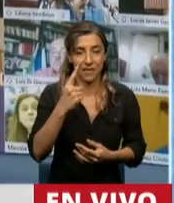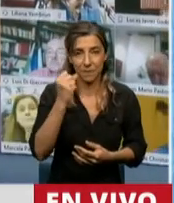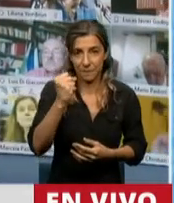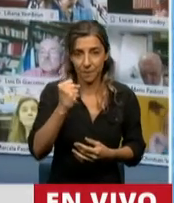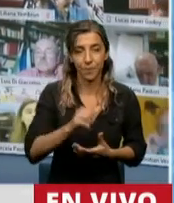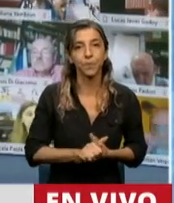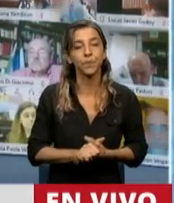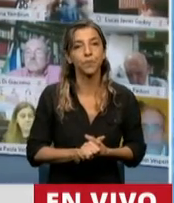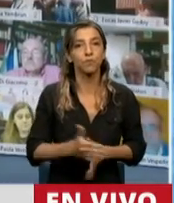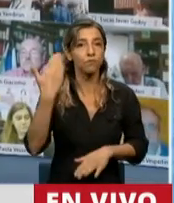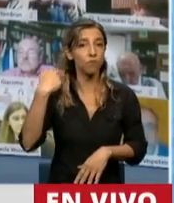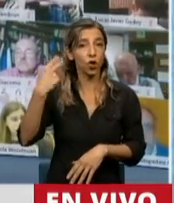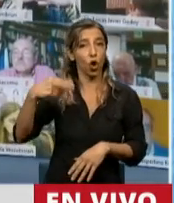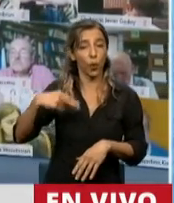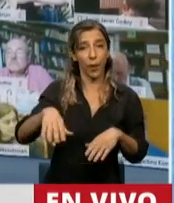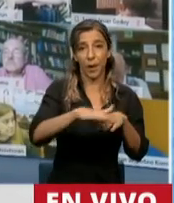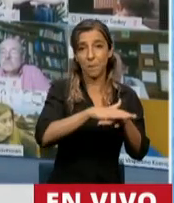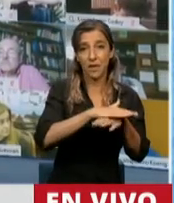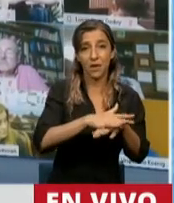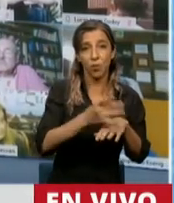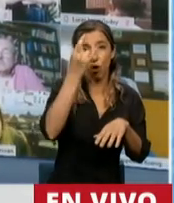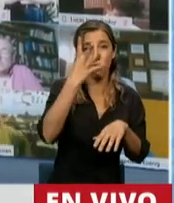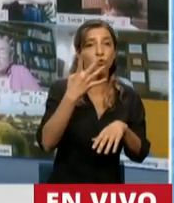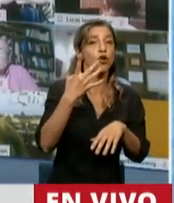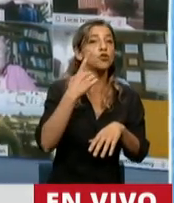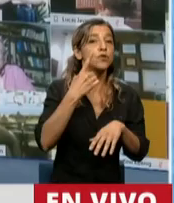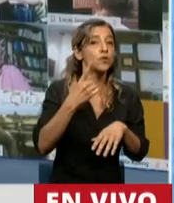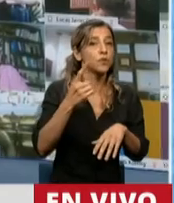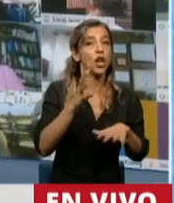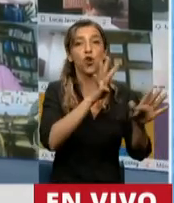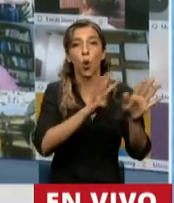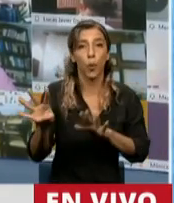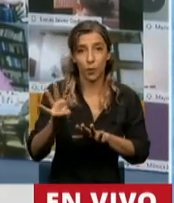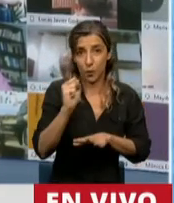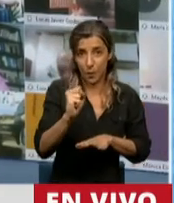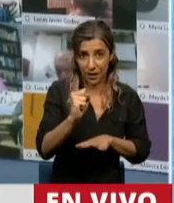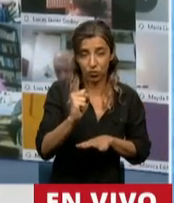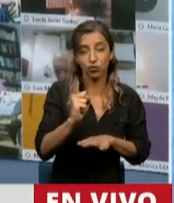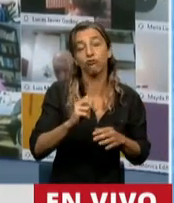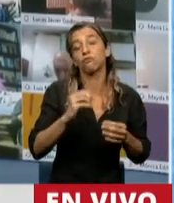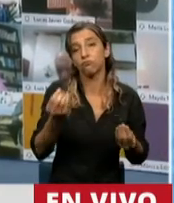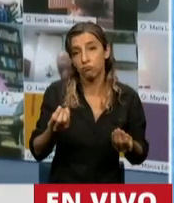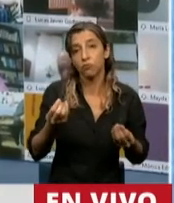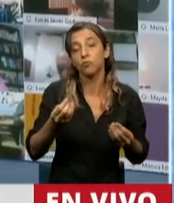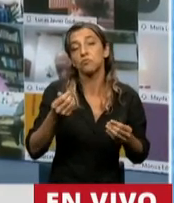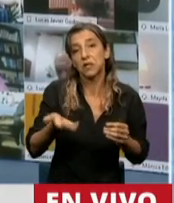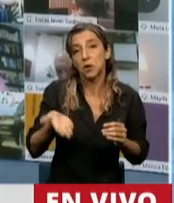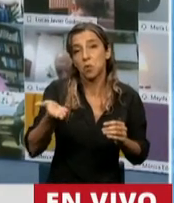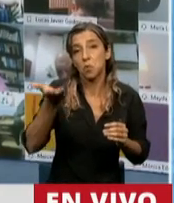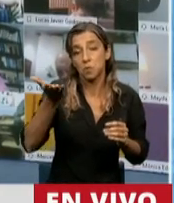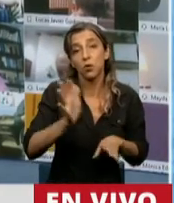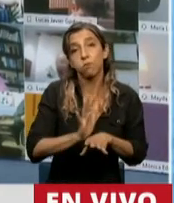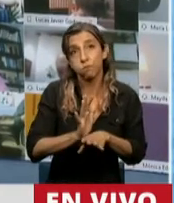jubilación mínima era 12.900 pesos. O sea que entre esos tres aumentos fue más que una jubilación mínima